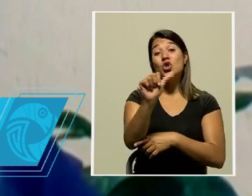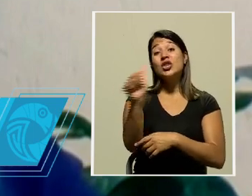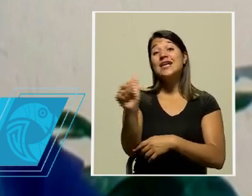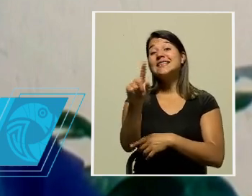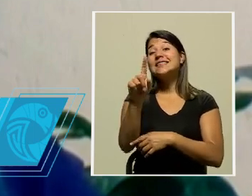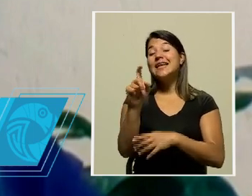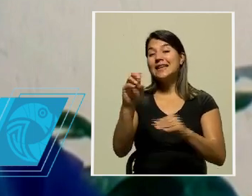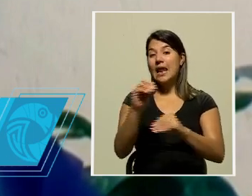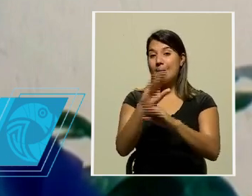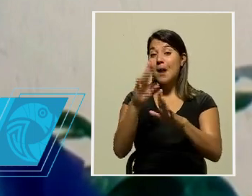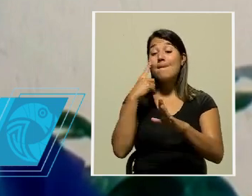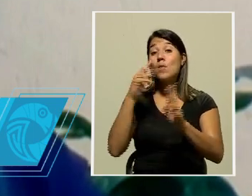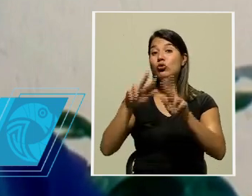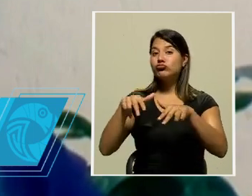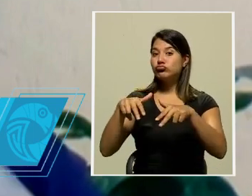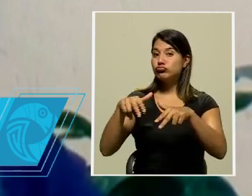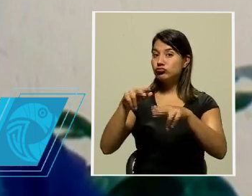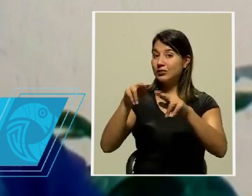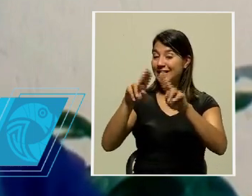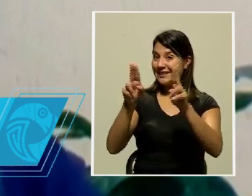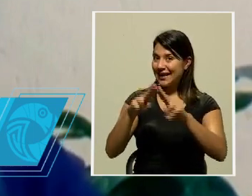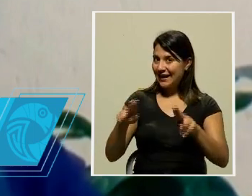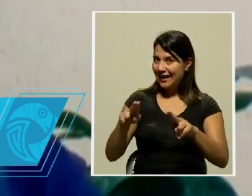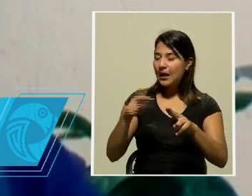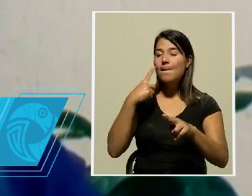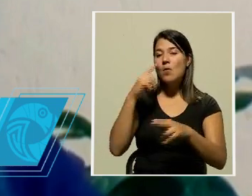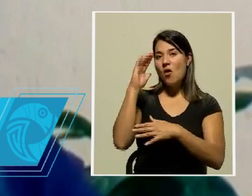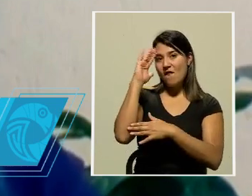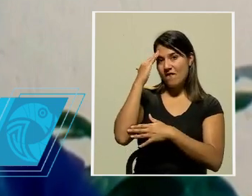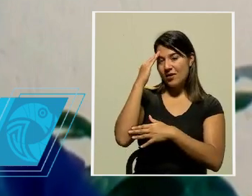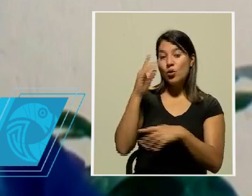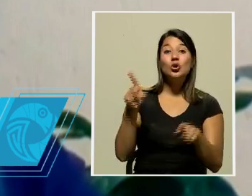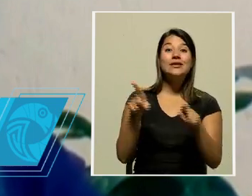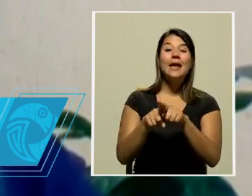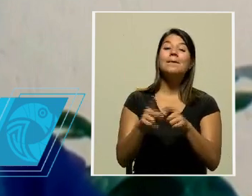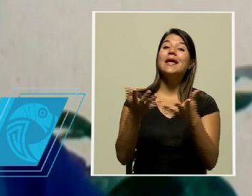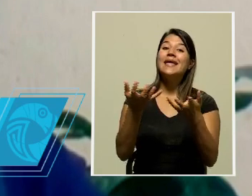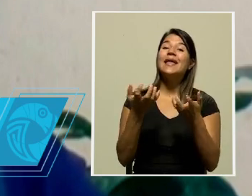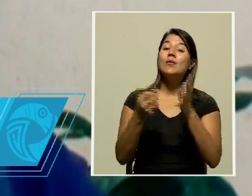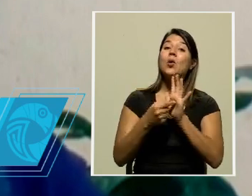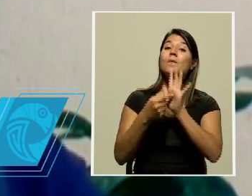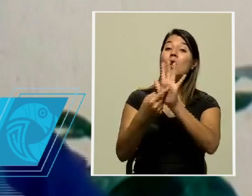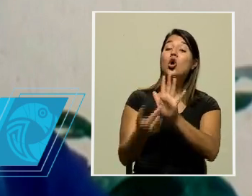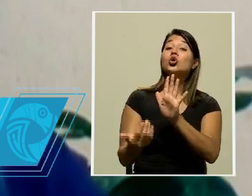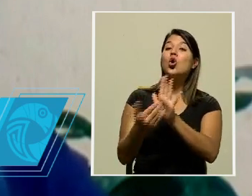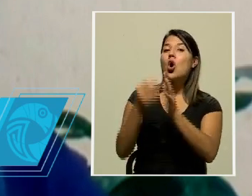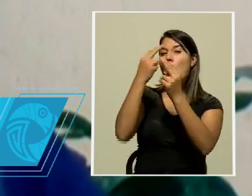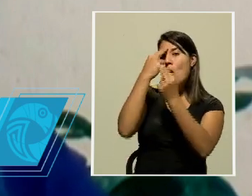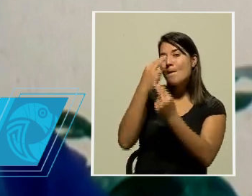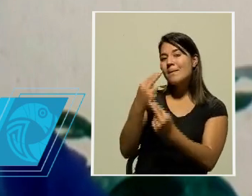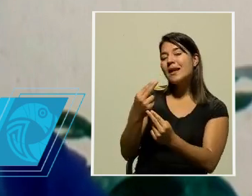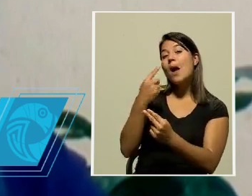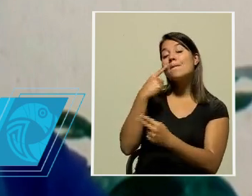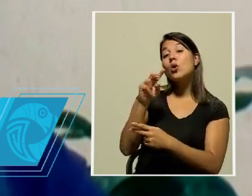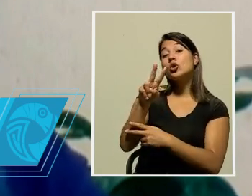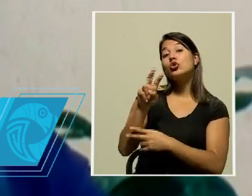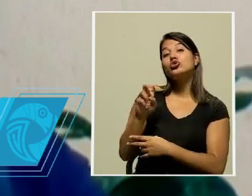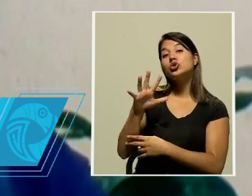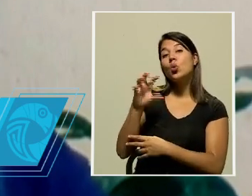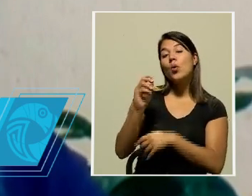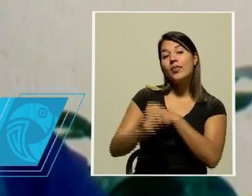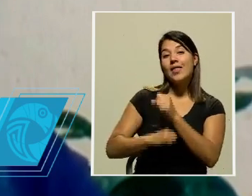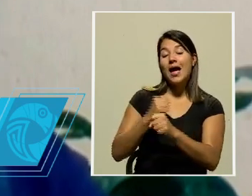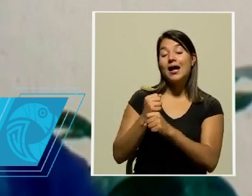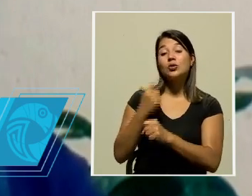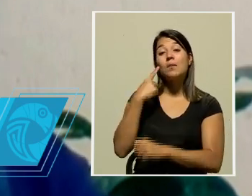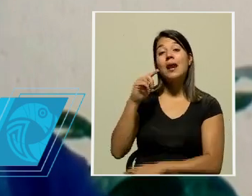en el Facebook de la banda. Y además vamos a tener la retransmisión del homenaje a los 250 años de